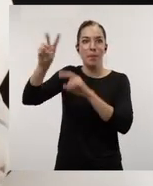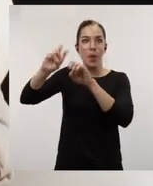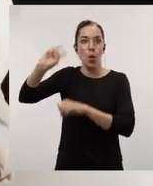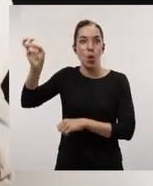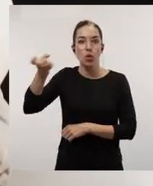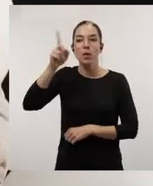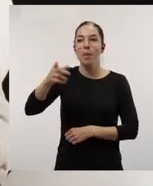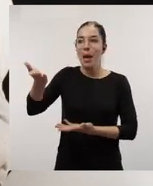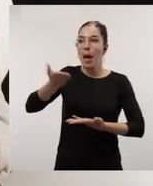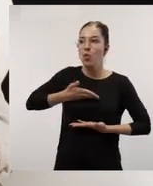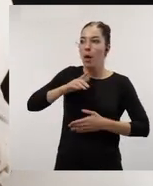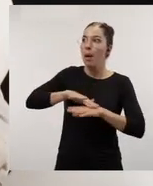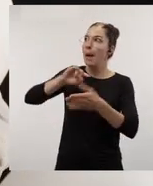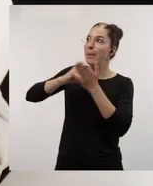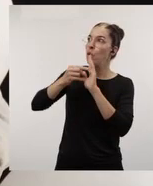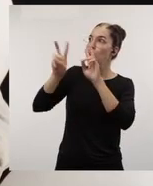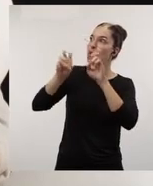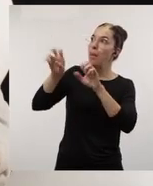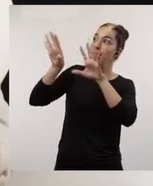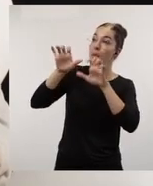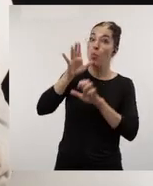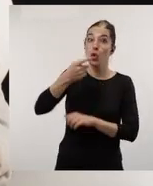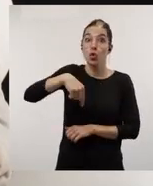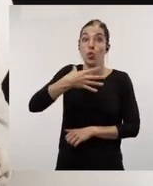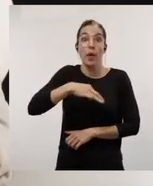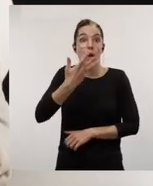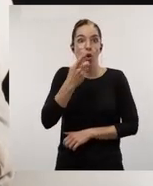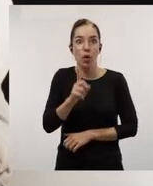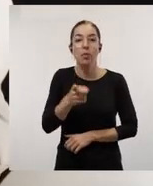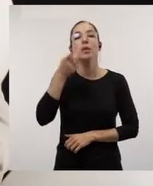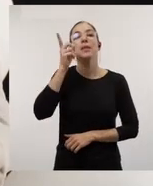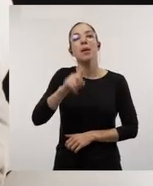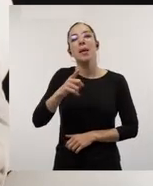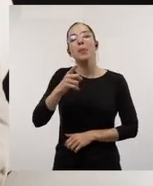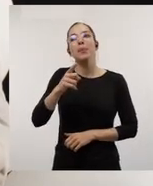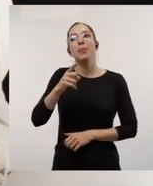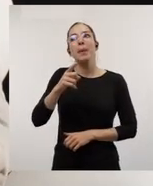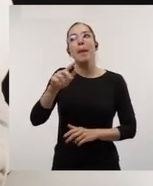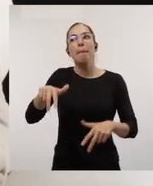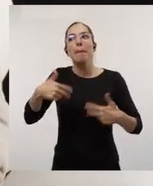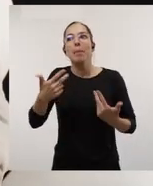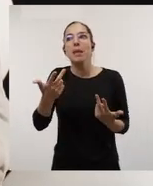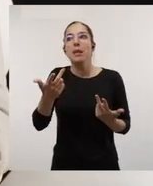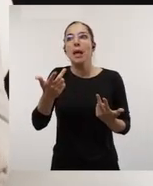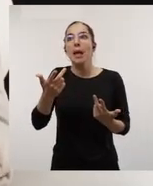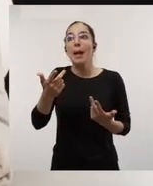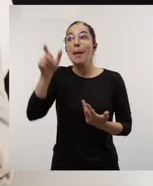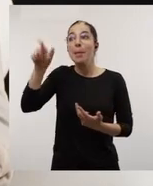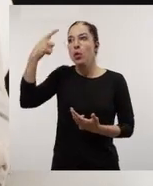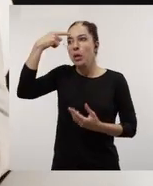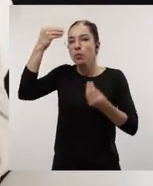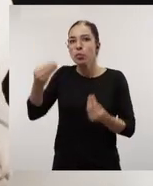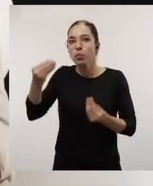nos va a permitir aprender nuevas metodologías que no conocemos y sobre todo también nos va a permitir atraer